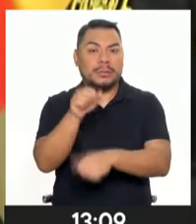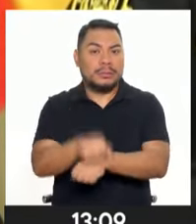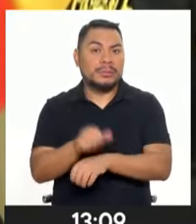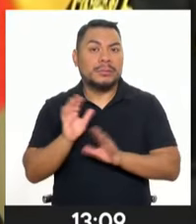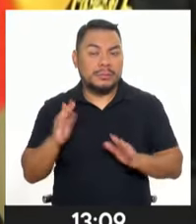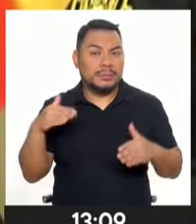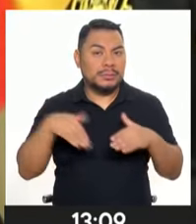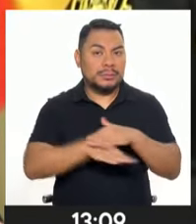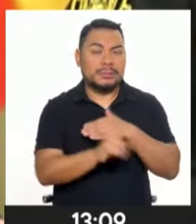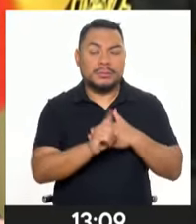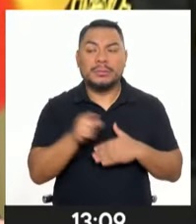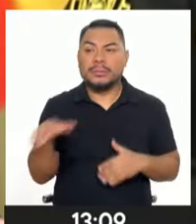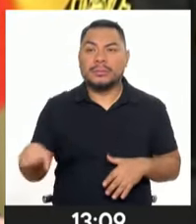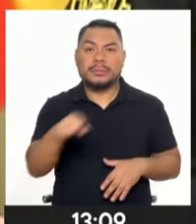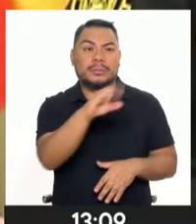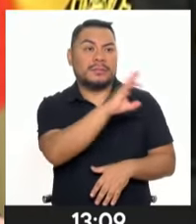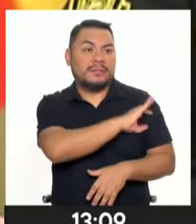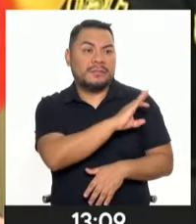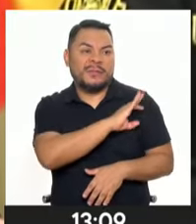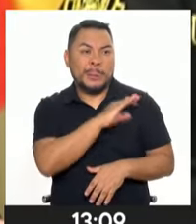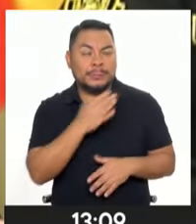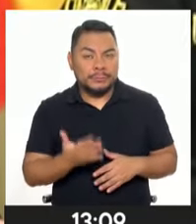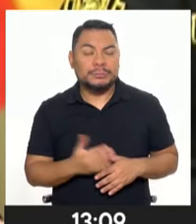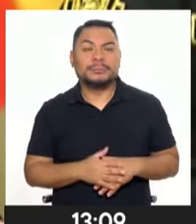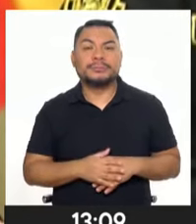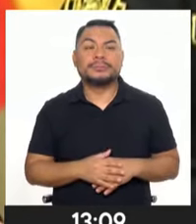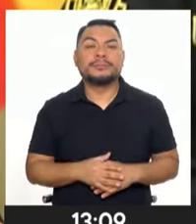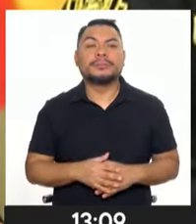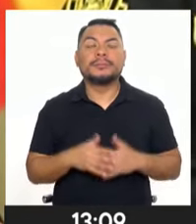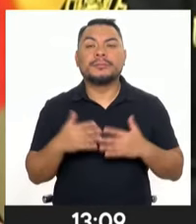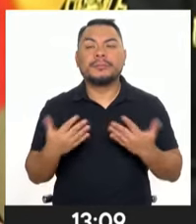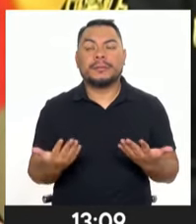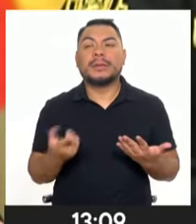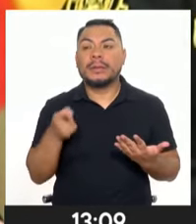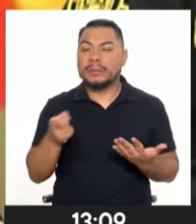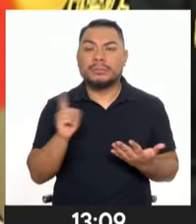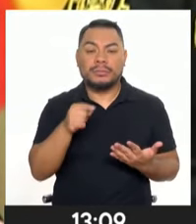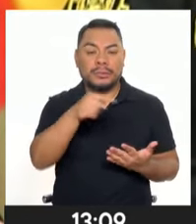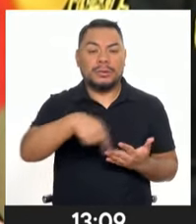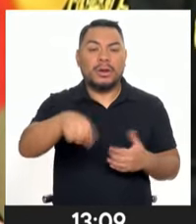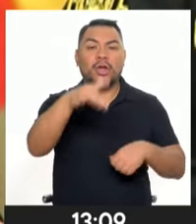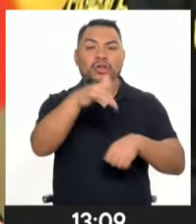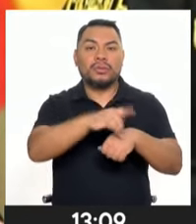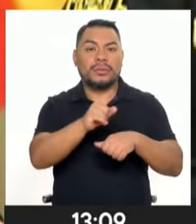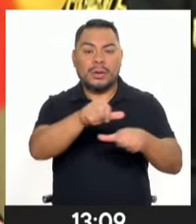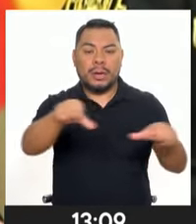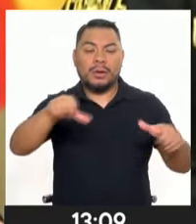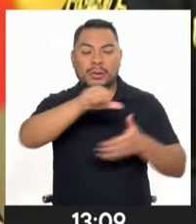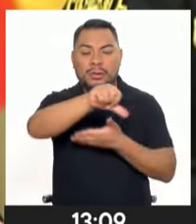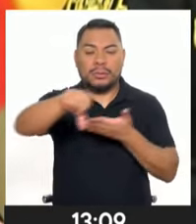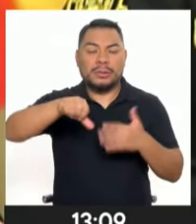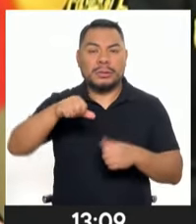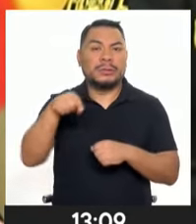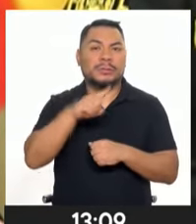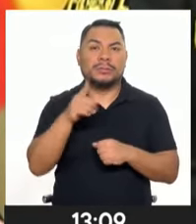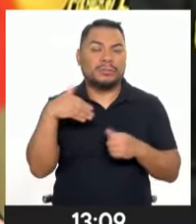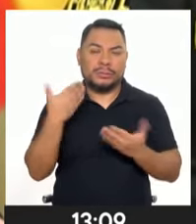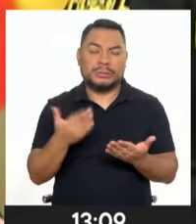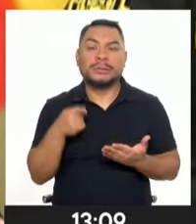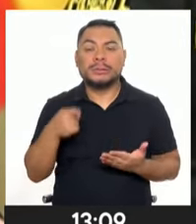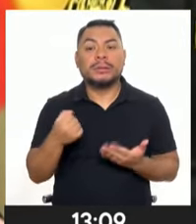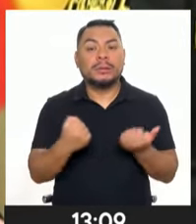a fiscalía y armar la carpeta fiscal. Eso es justamente con el apoyo de las cámaras y